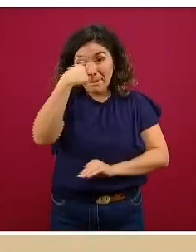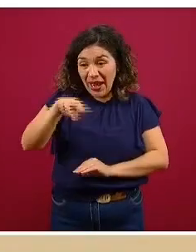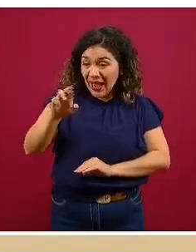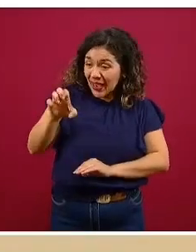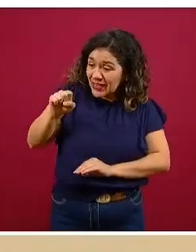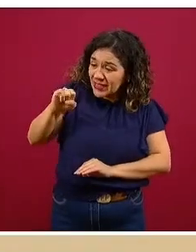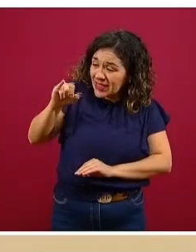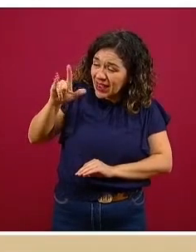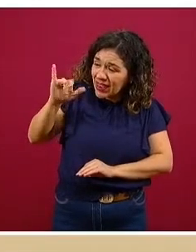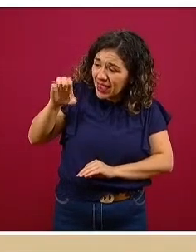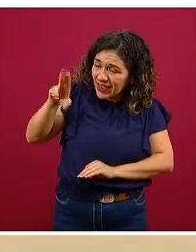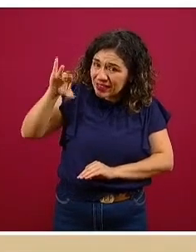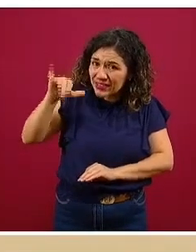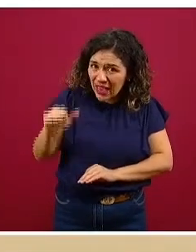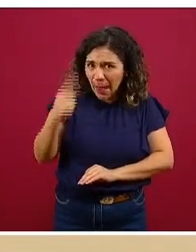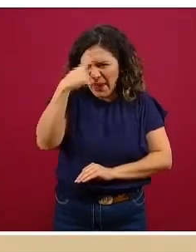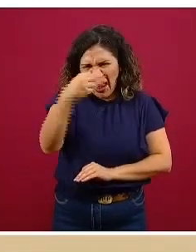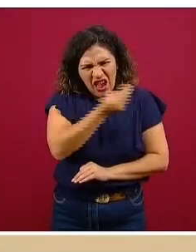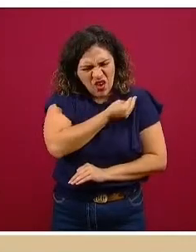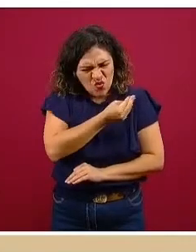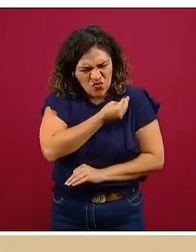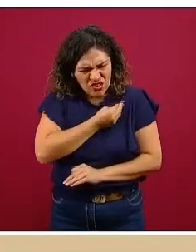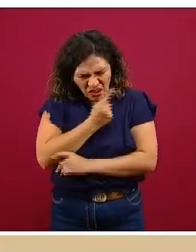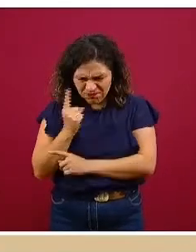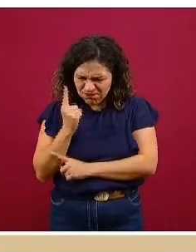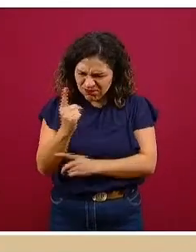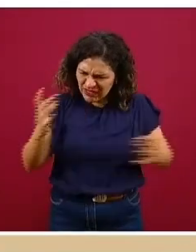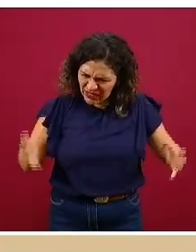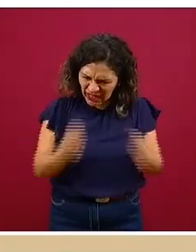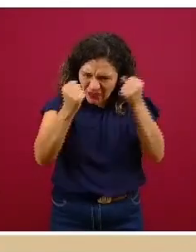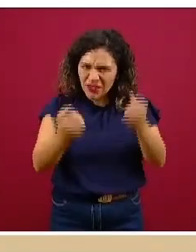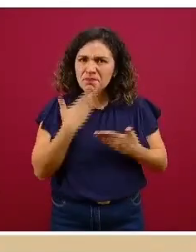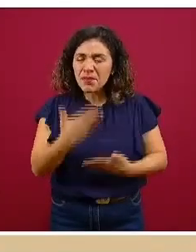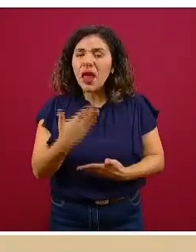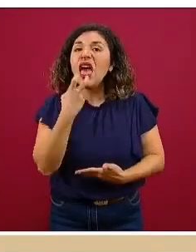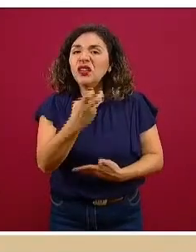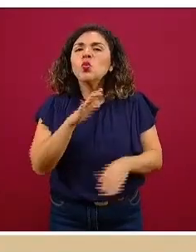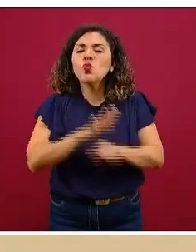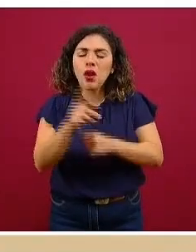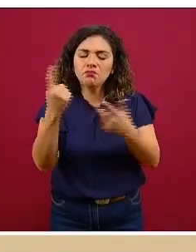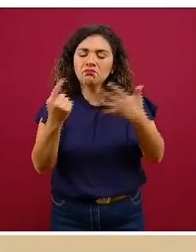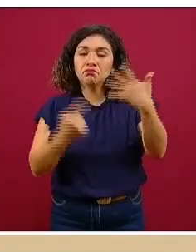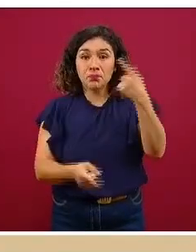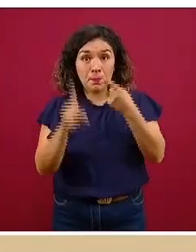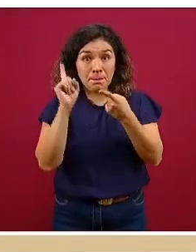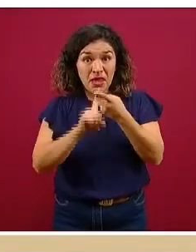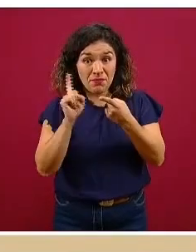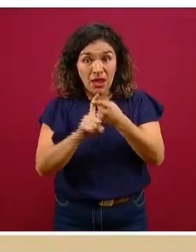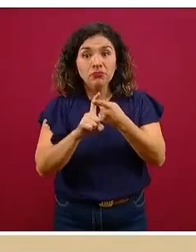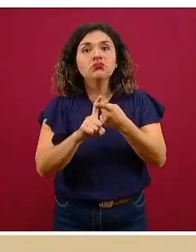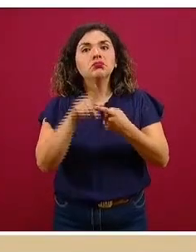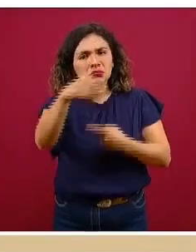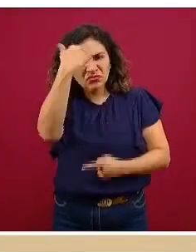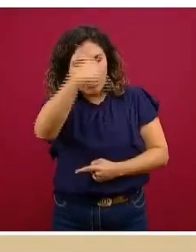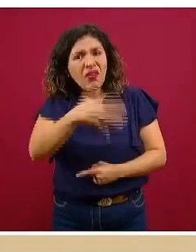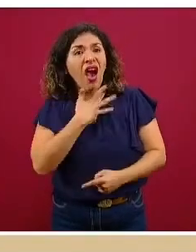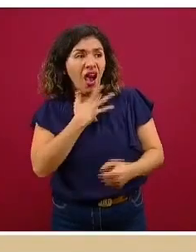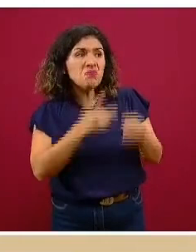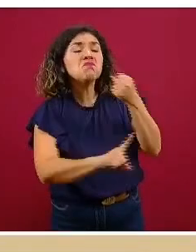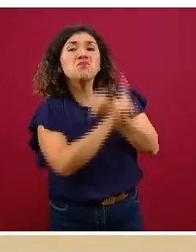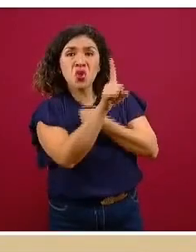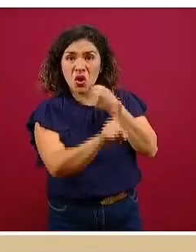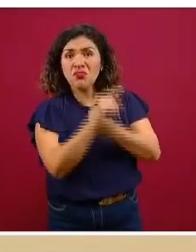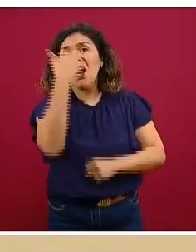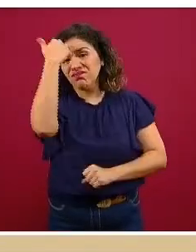resiliencia o en la resistencia para esta recuperación social y emocional son, en primera, la noción de que hay una adversidad, como